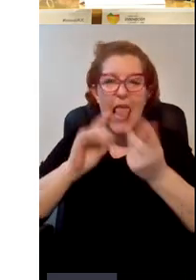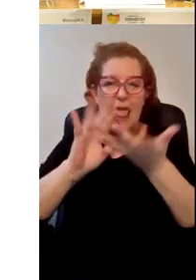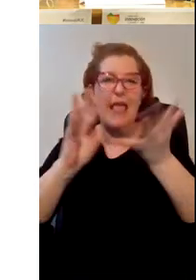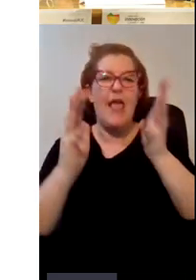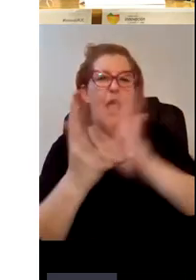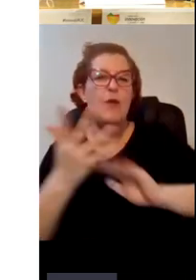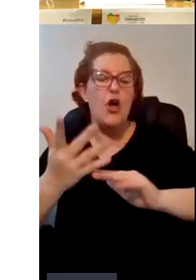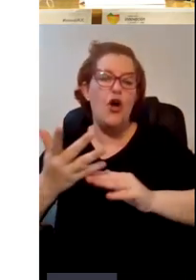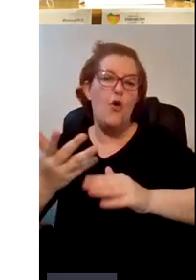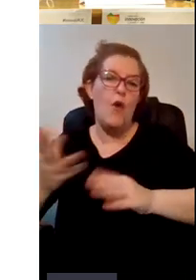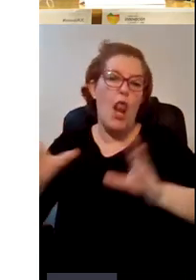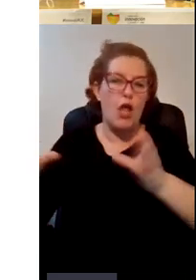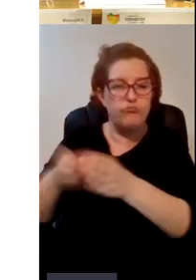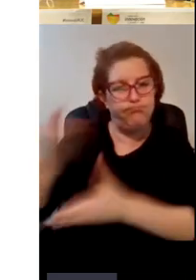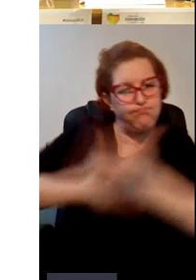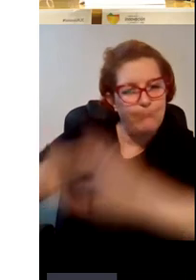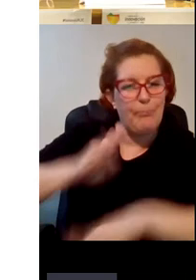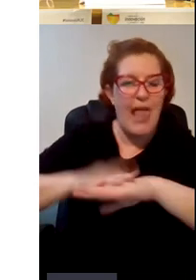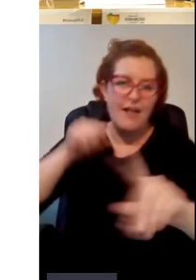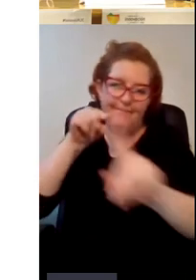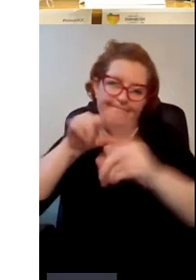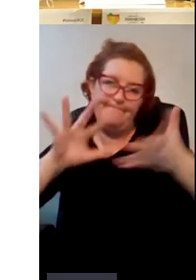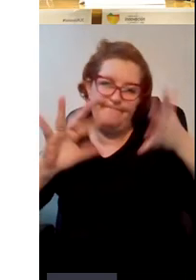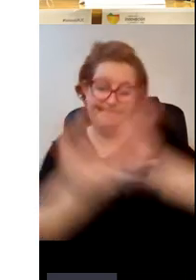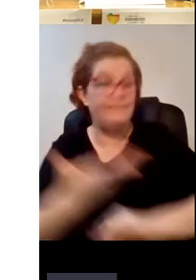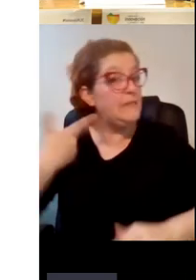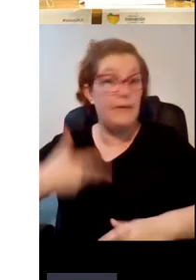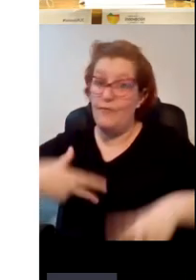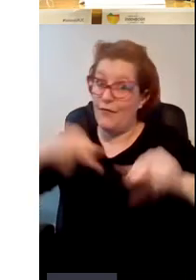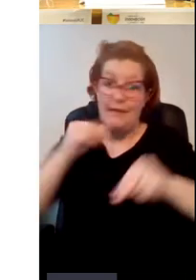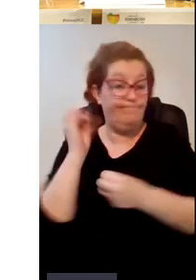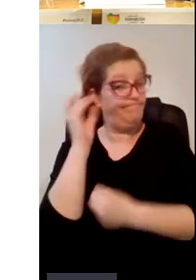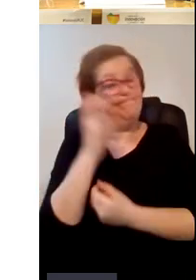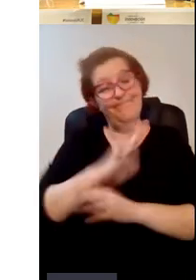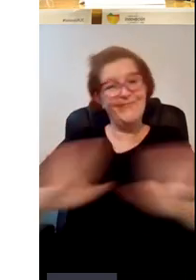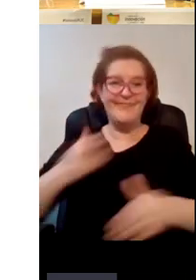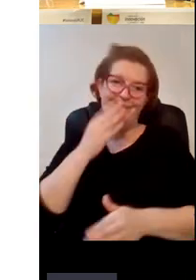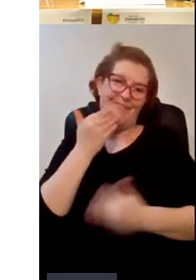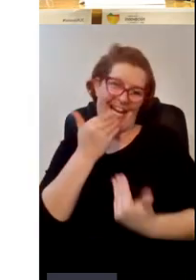y ya está esto es lo que os iba a contar muchas gracias